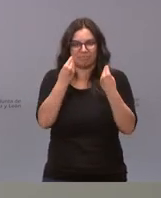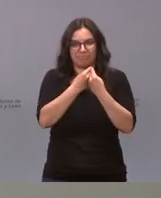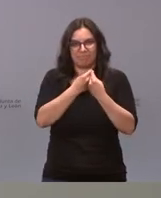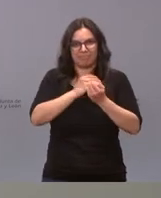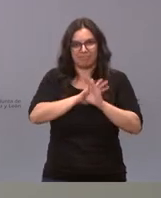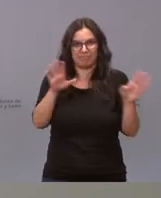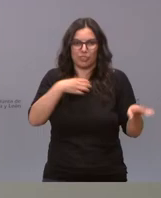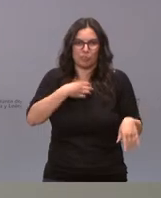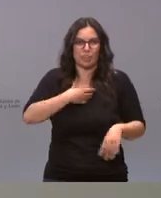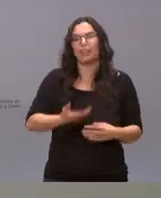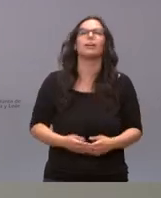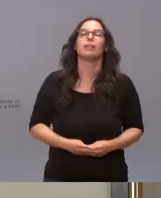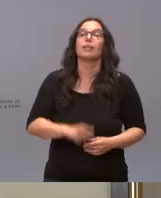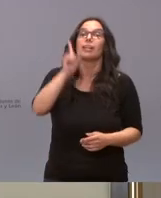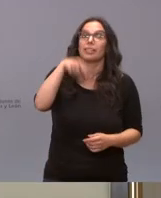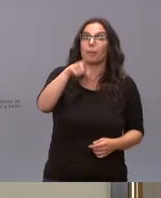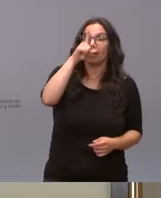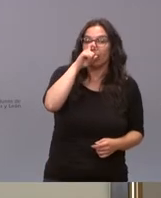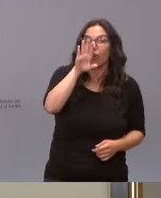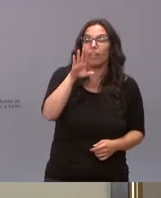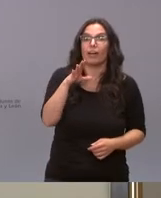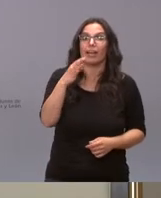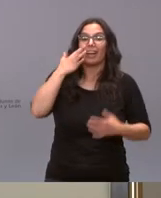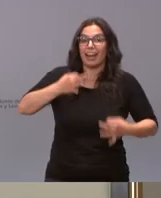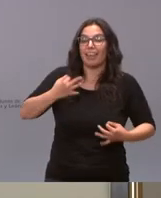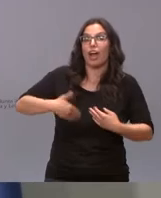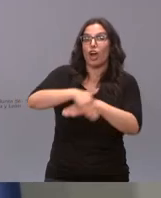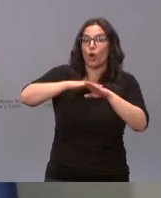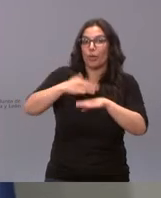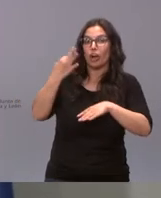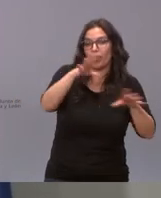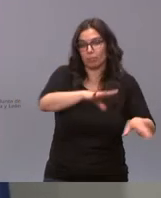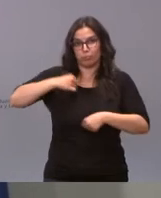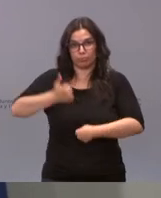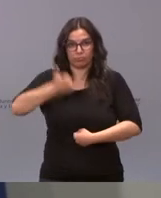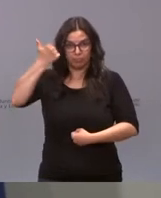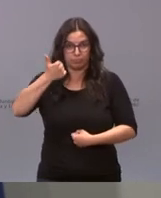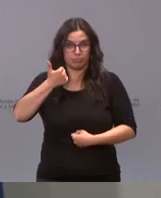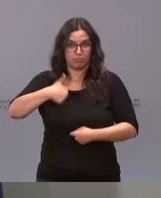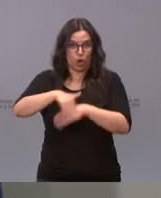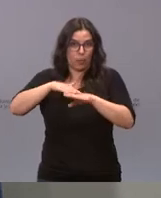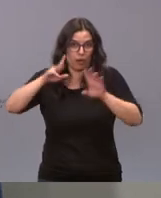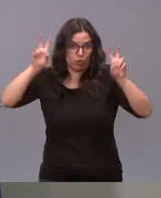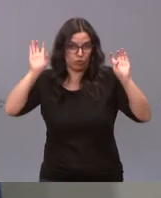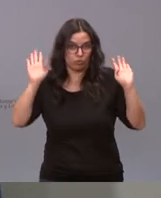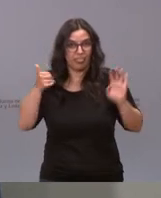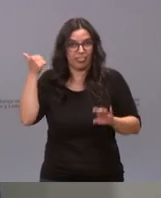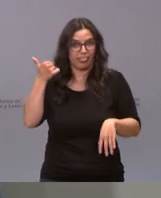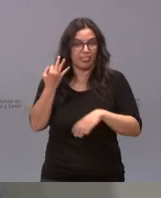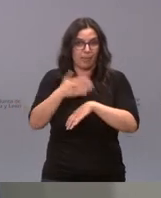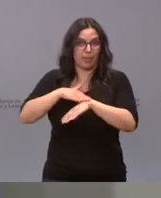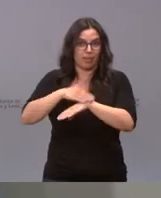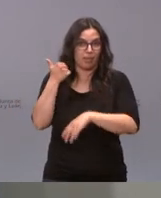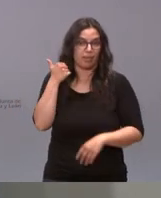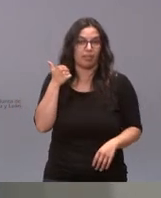a incurrir es que conviene recordar que el que debería de gobernar en este país es el gobierno para variar esto de